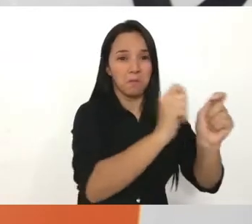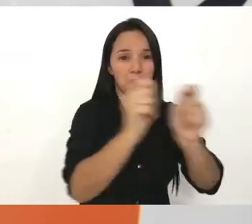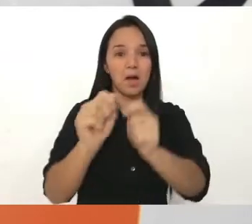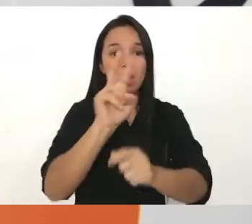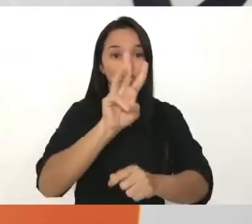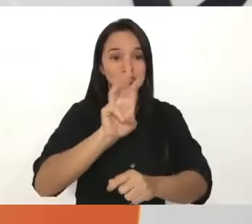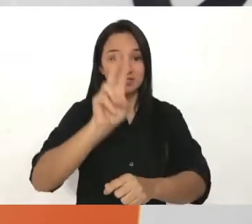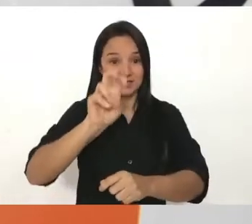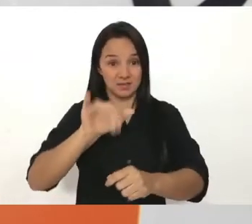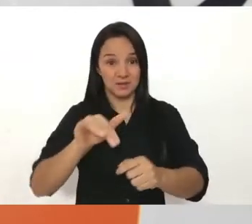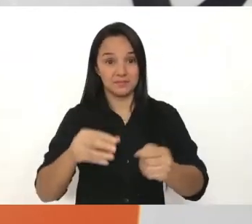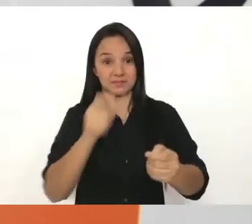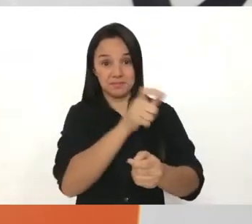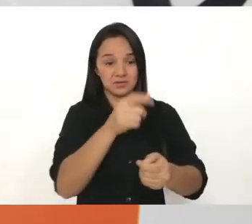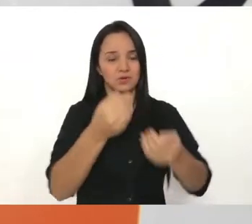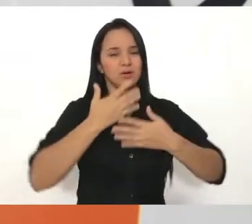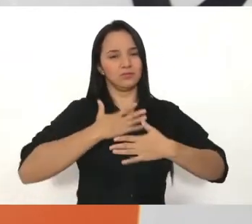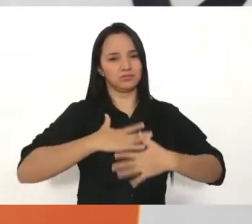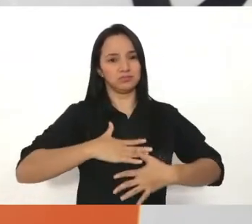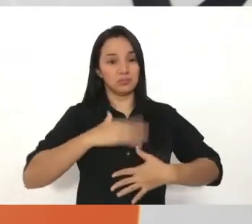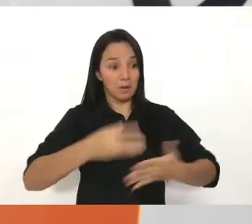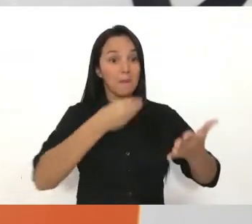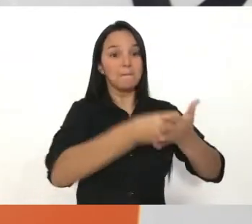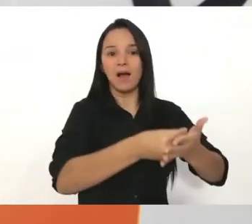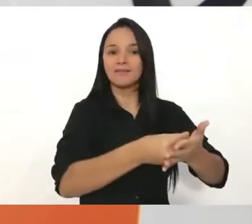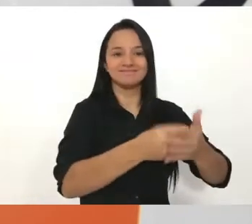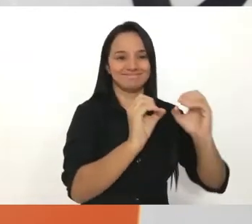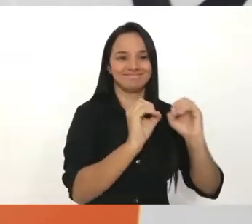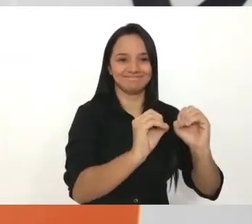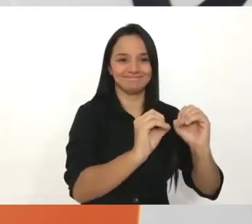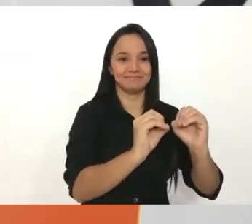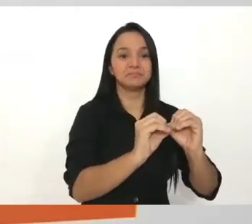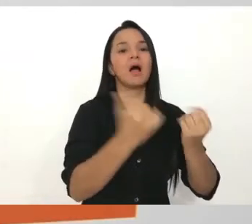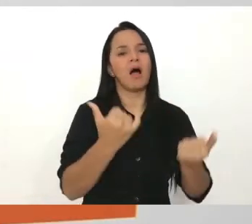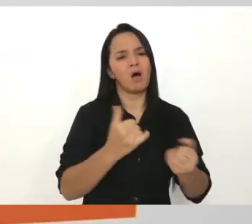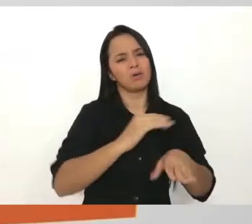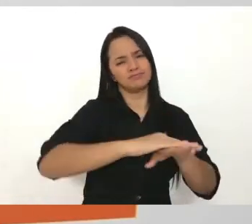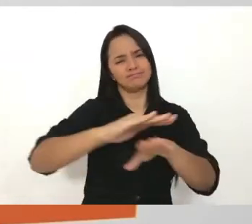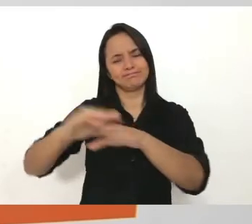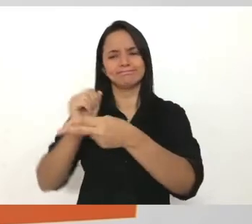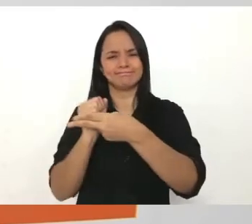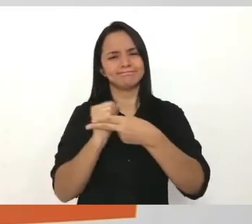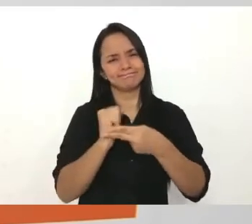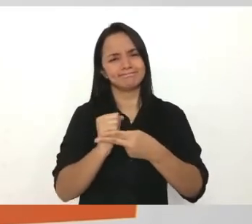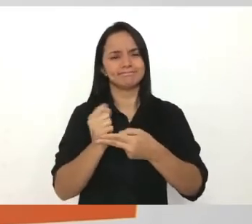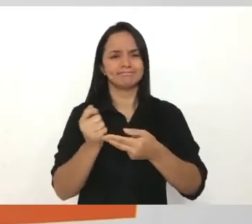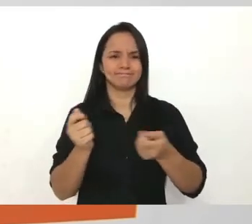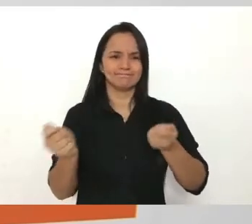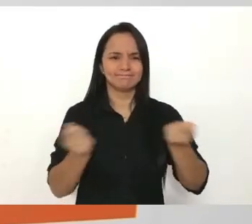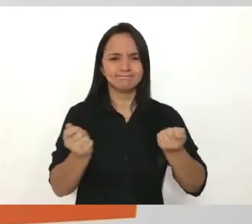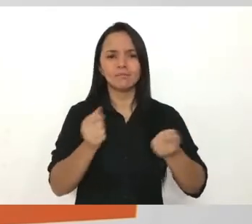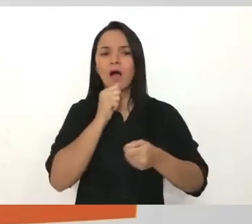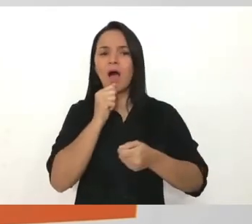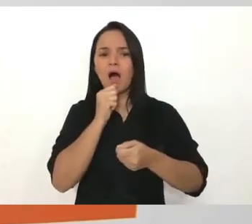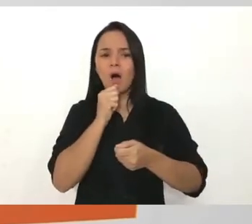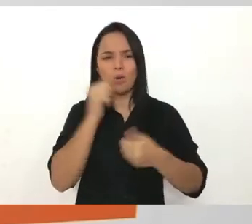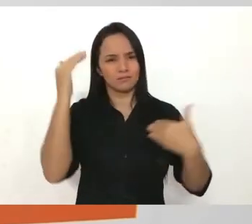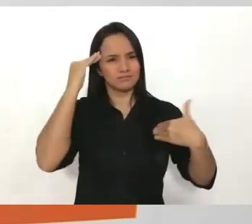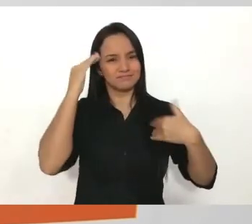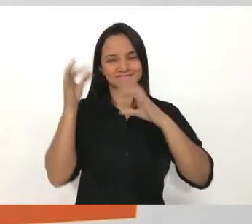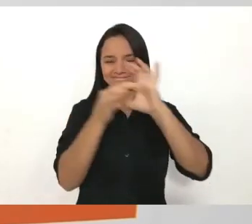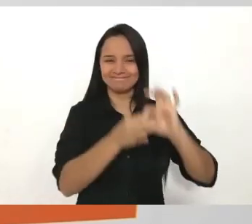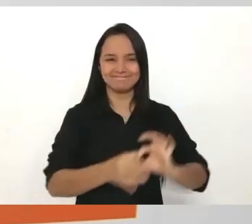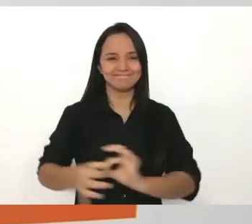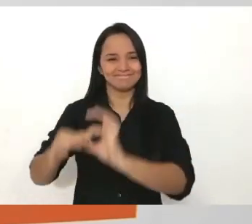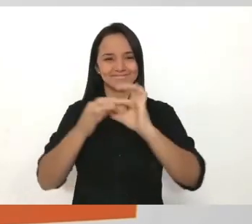pesos a 87 mil hogares, lo que representa un gran alivio para estas familias. Los invito a ahorrar agua, a ser muy conscientes con el uso que le